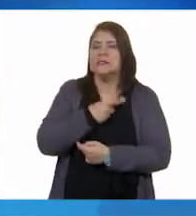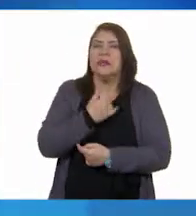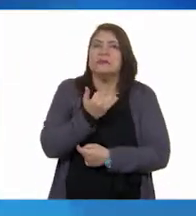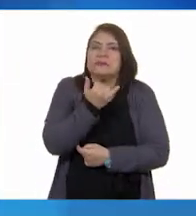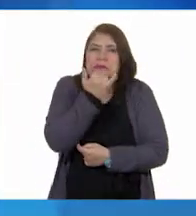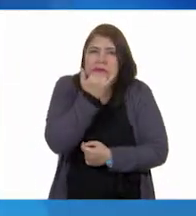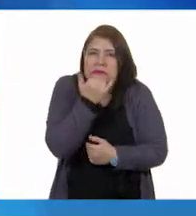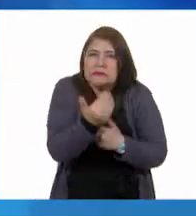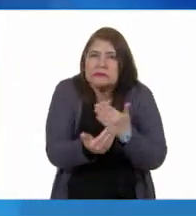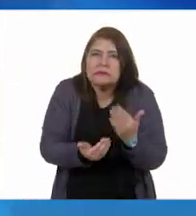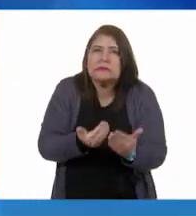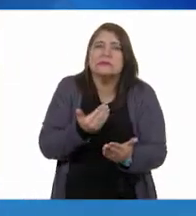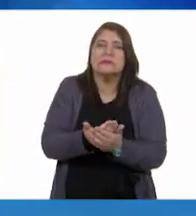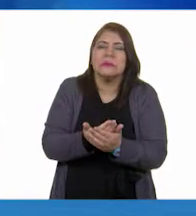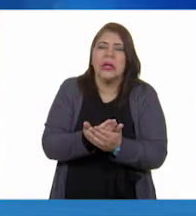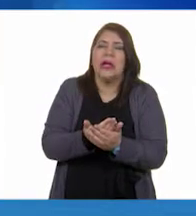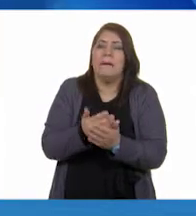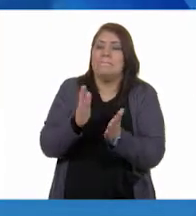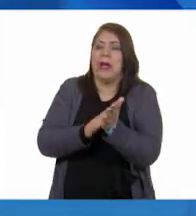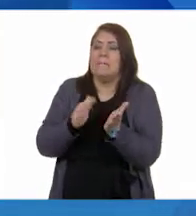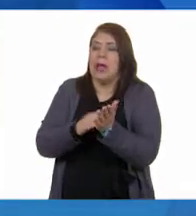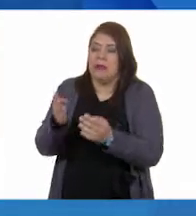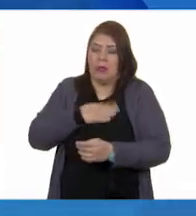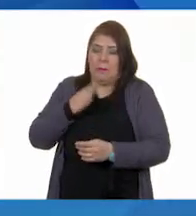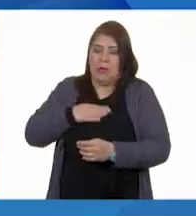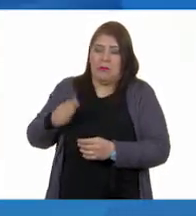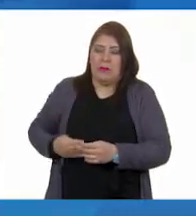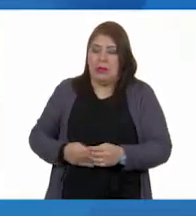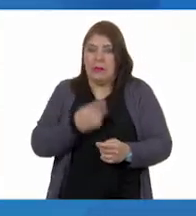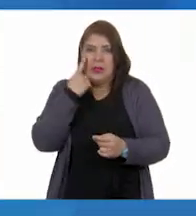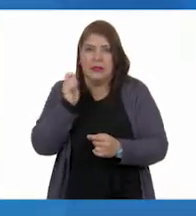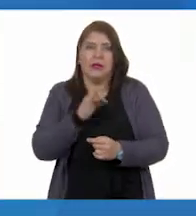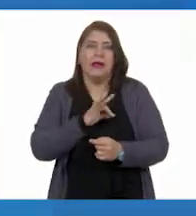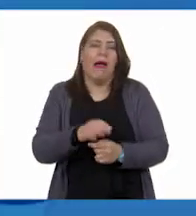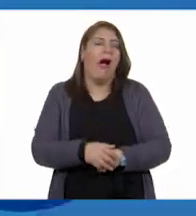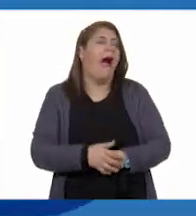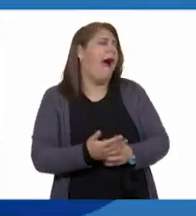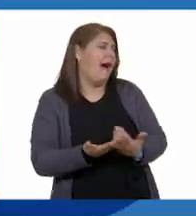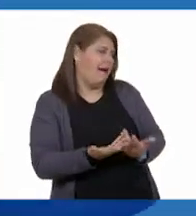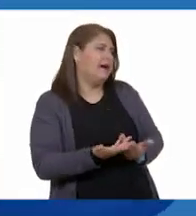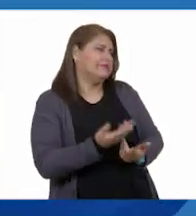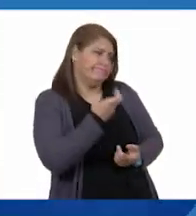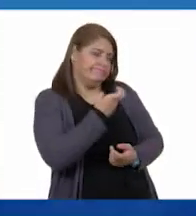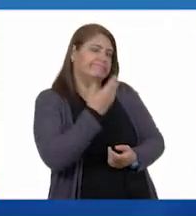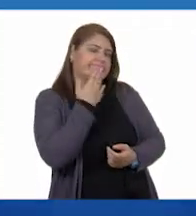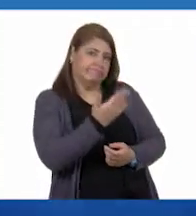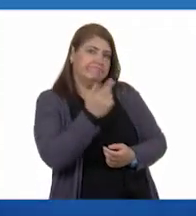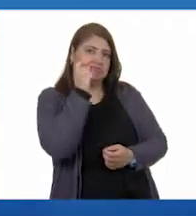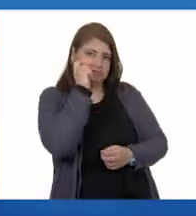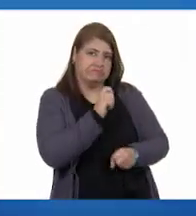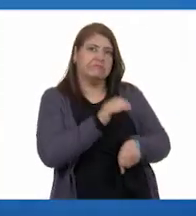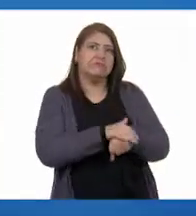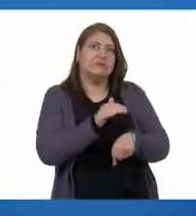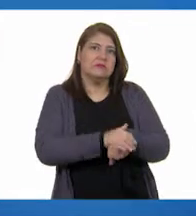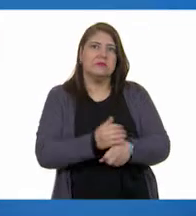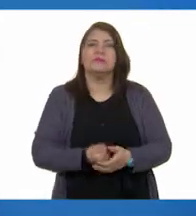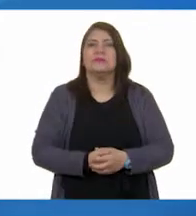seca un poco con papel. Ay, qué tierno. Esos son buenos amigos. Sí.